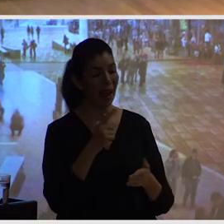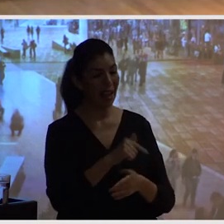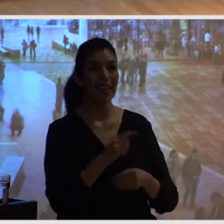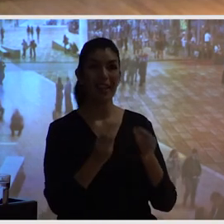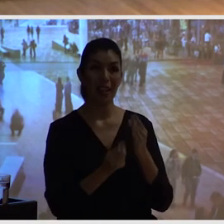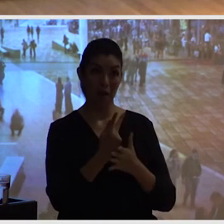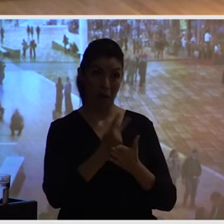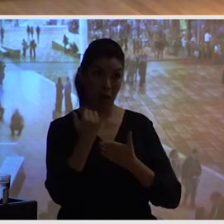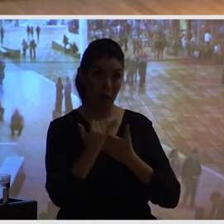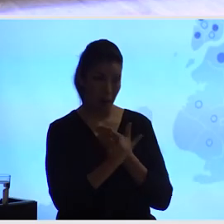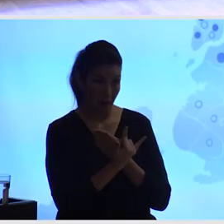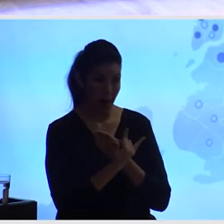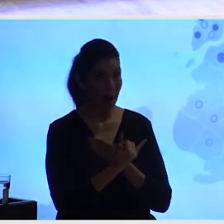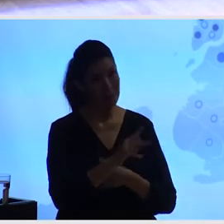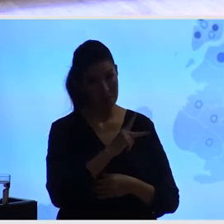gracias